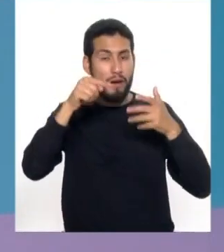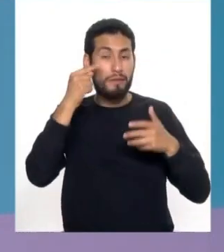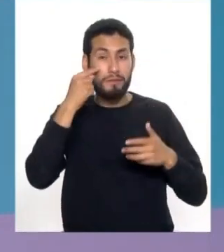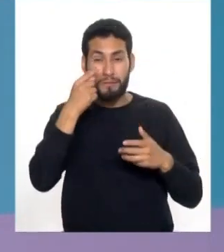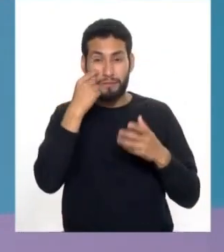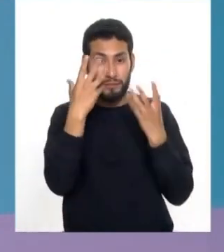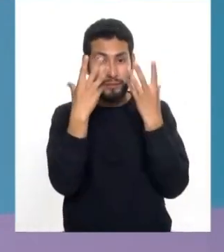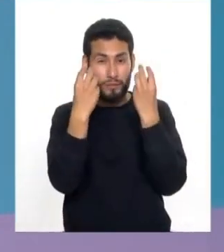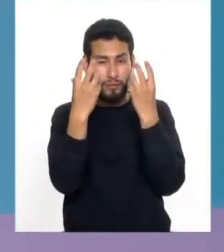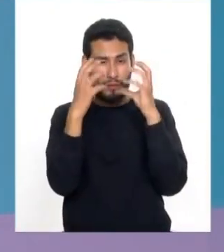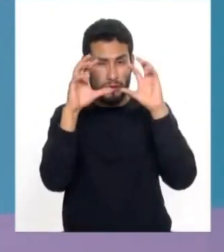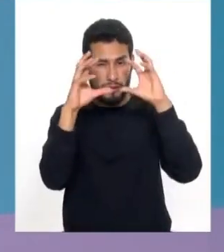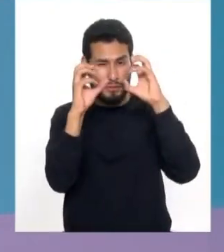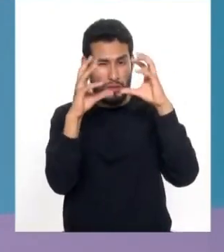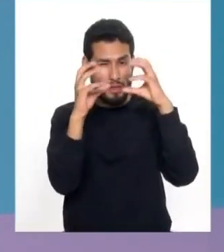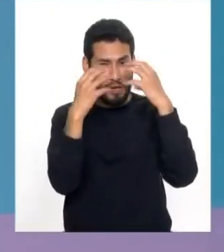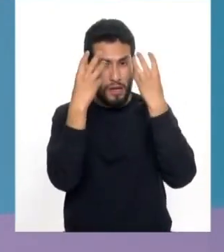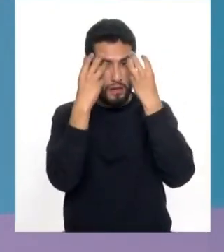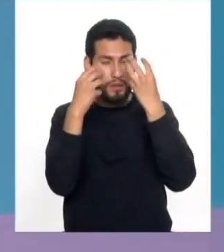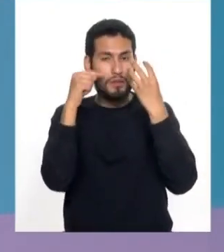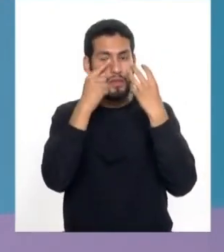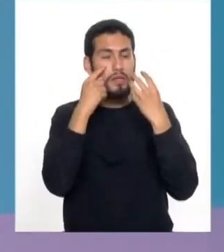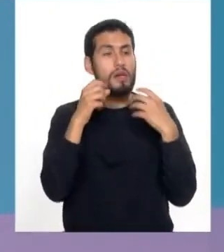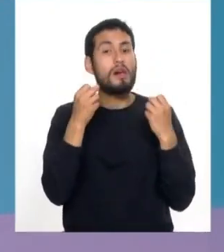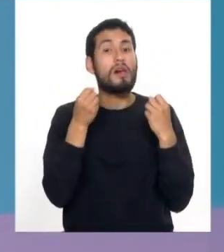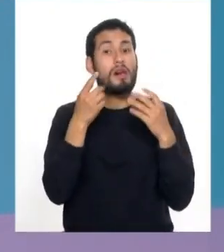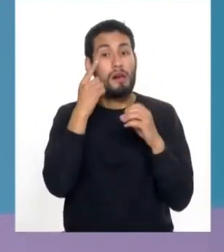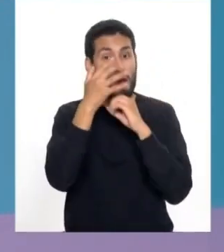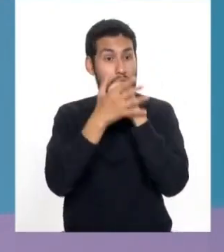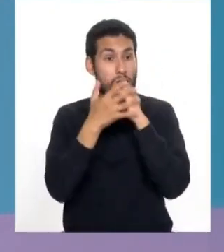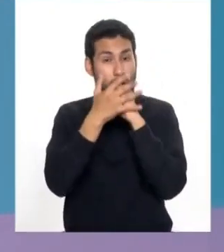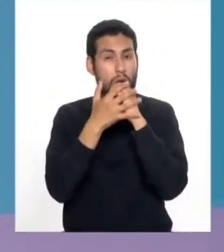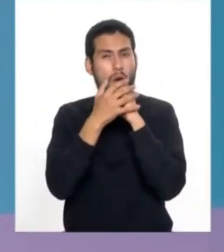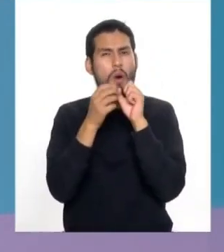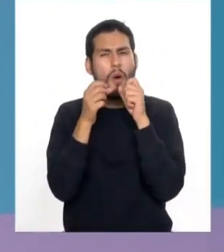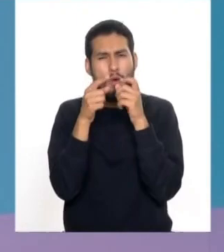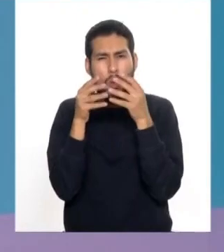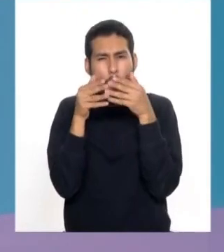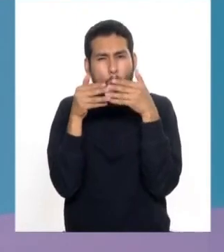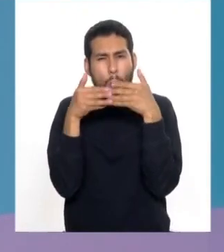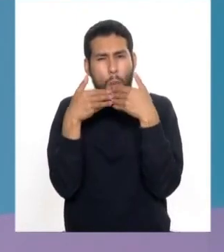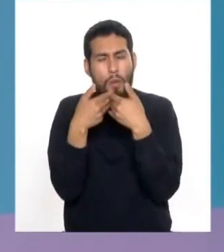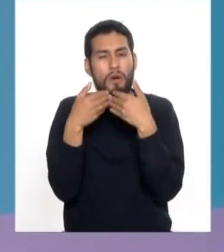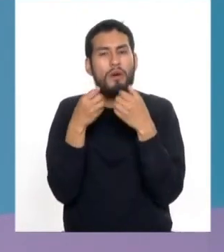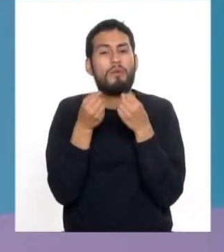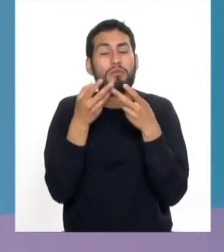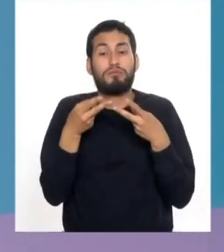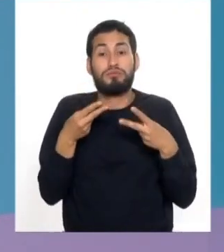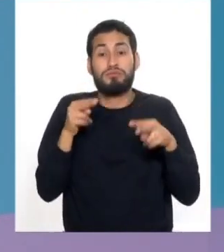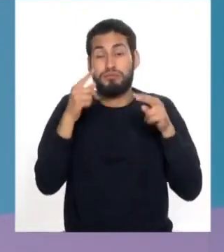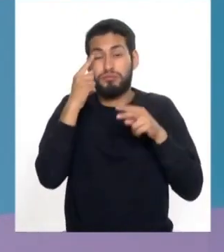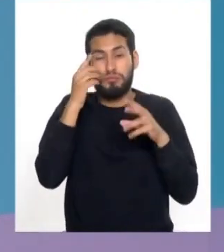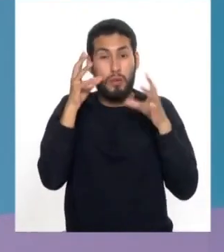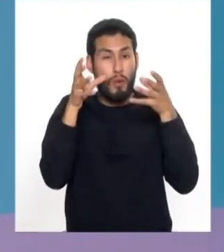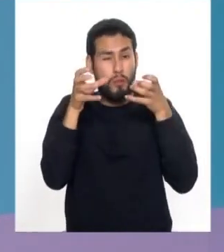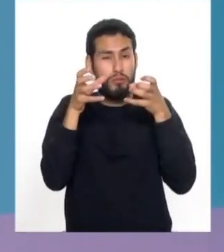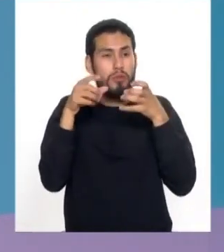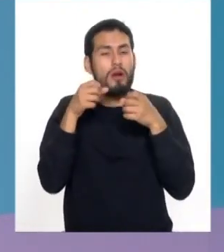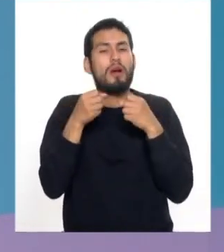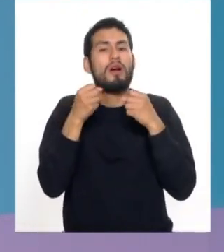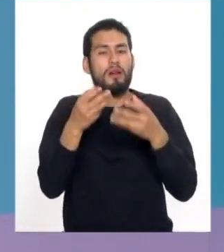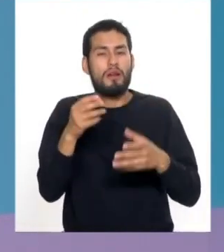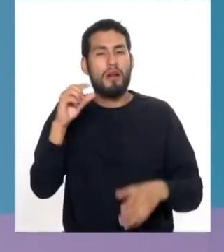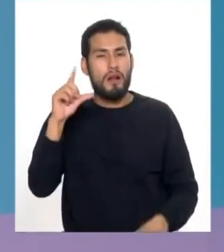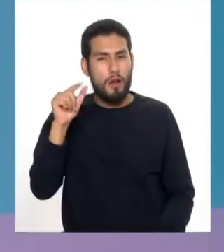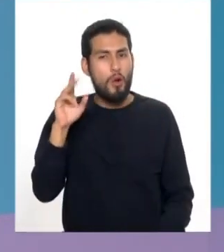que hace que la catarata al desarrollarse comience a presionar internamente, elevando la presión del ojo y provocando